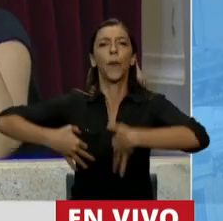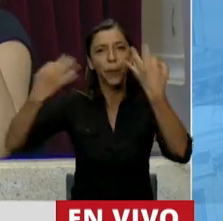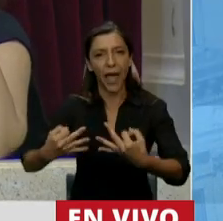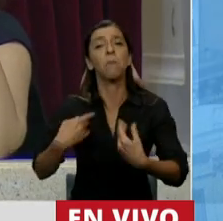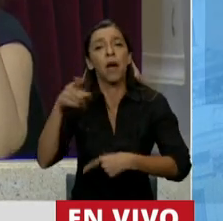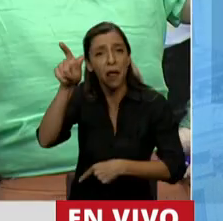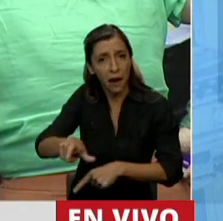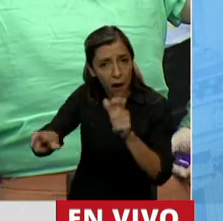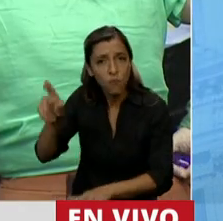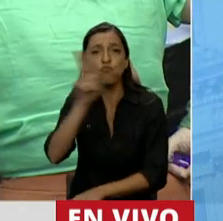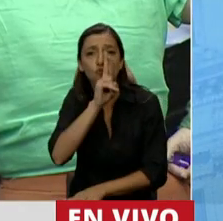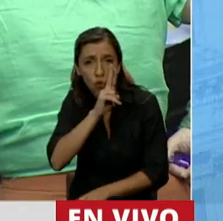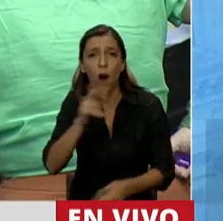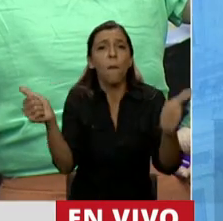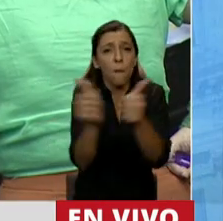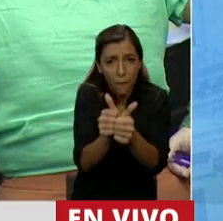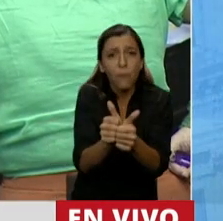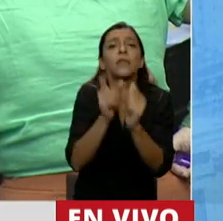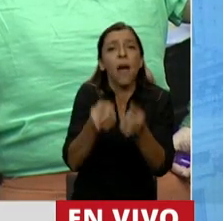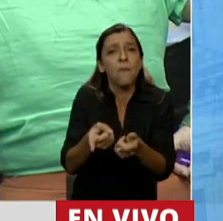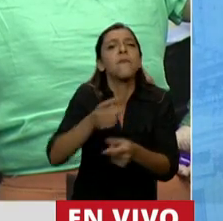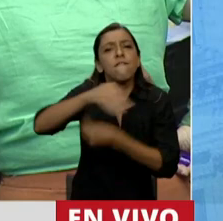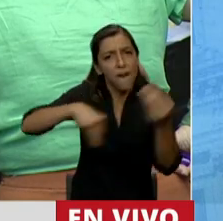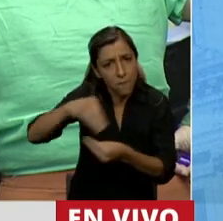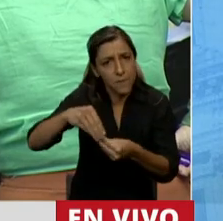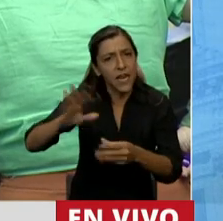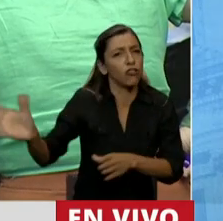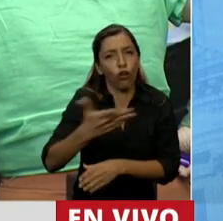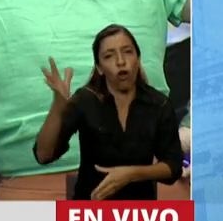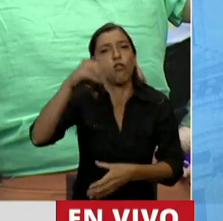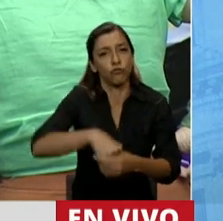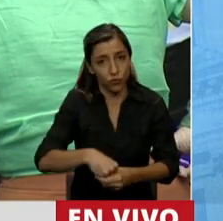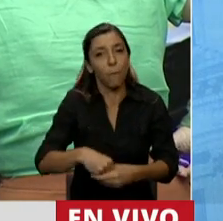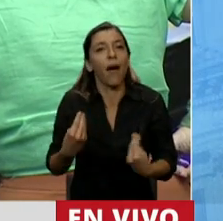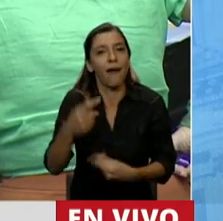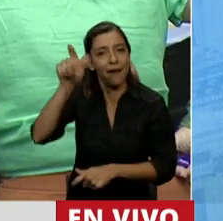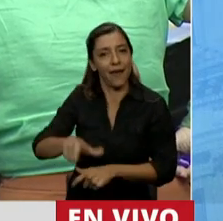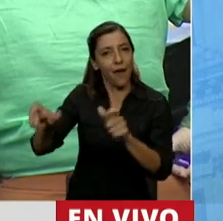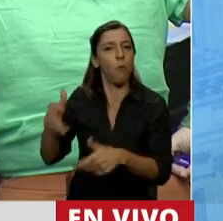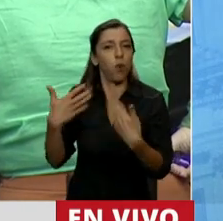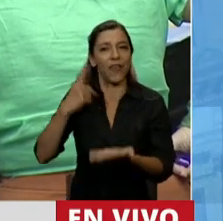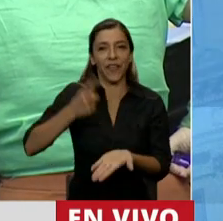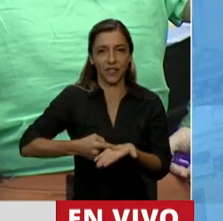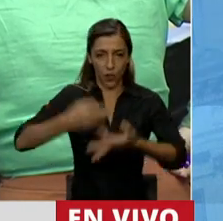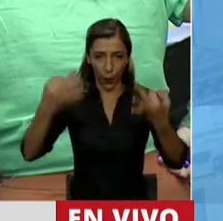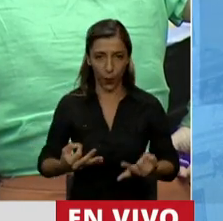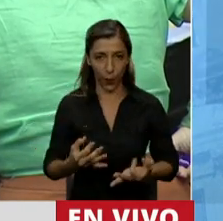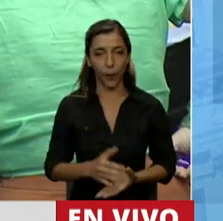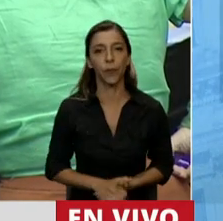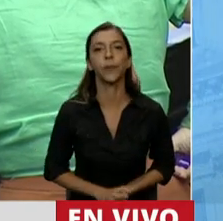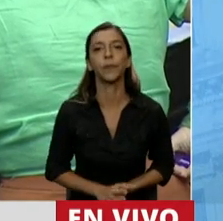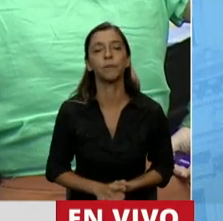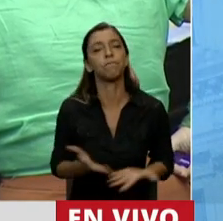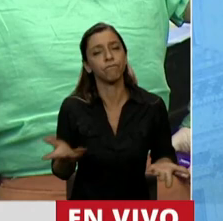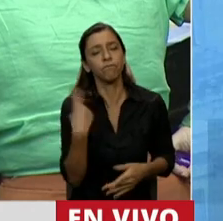parejas y las familias para que accedan a ellas a la hora de tomar las sesiones. Los abortos